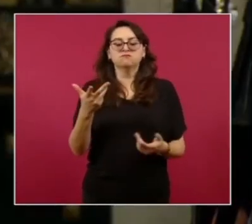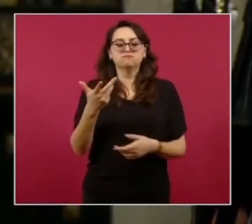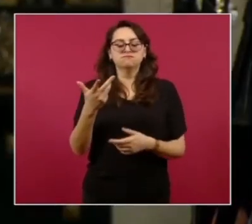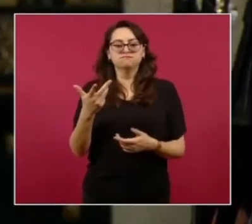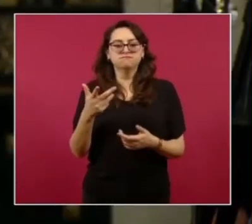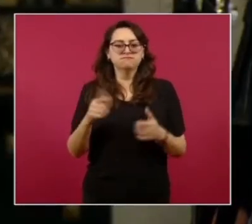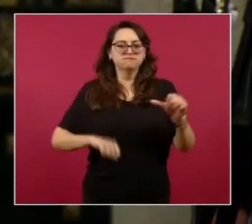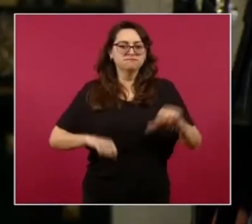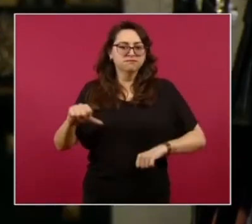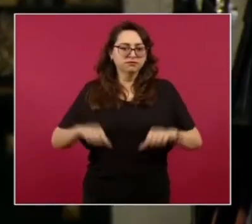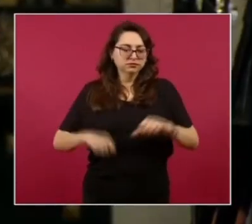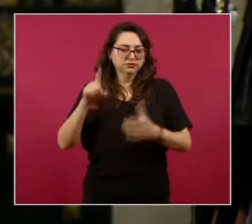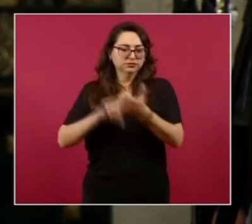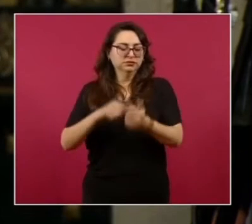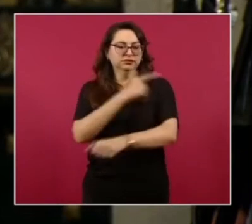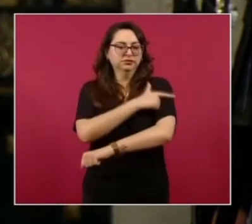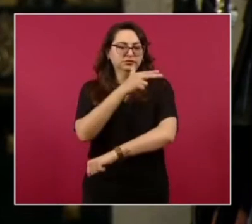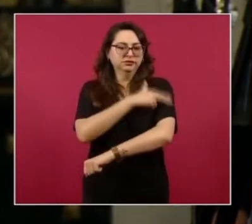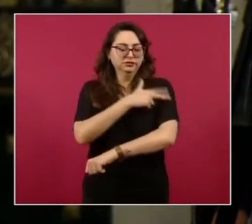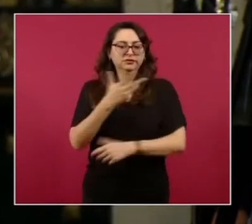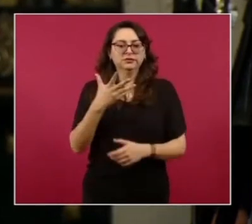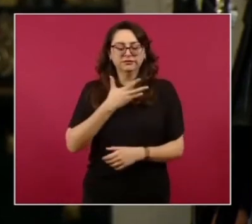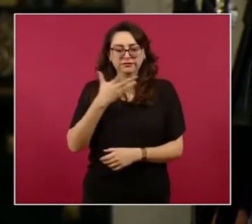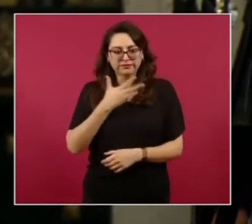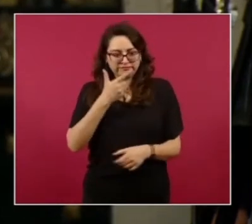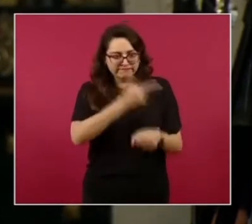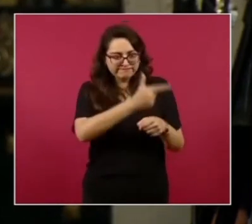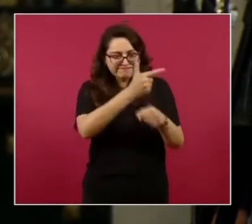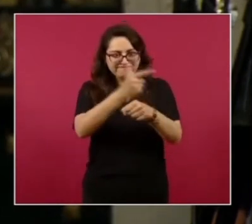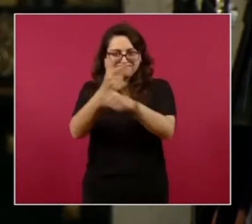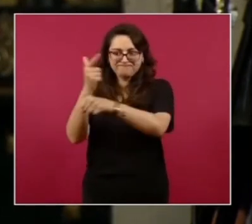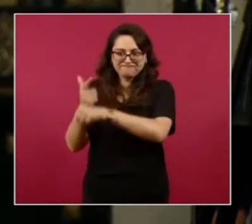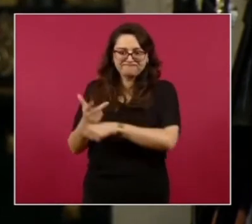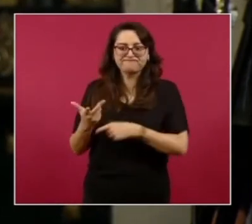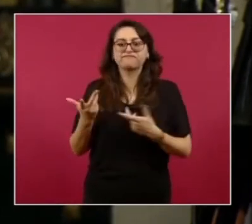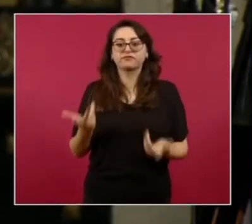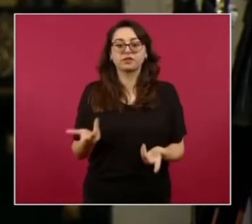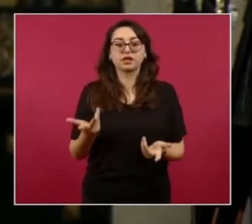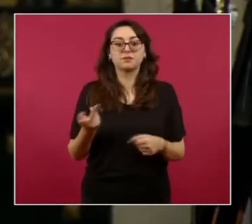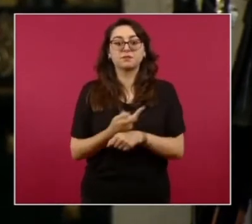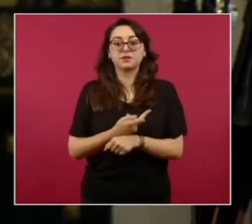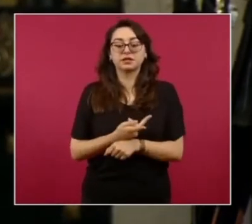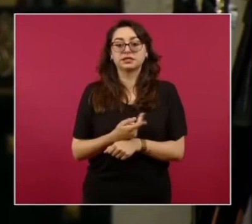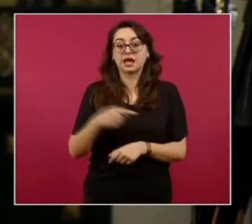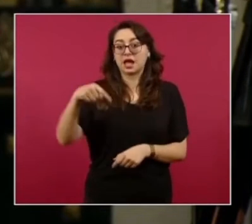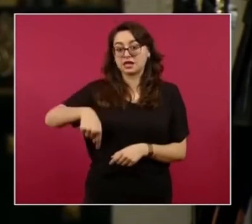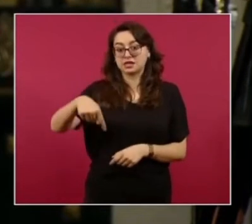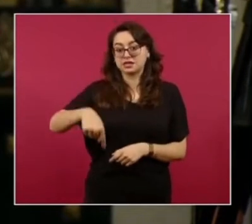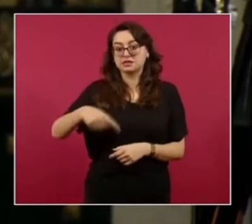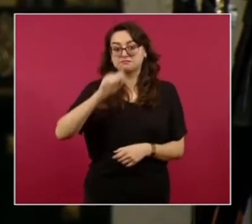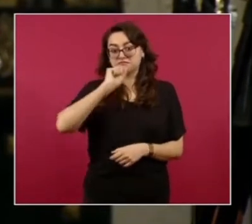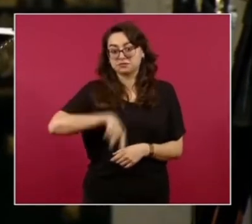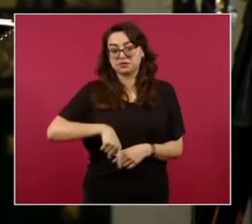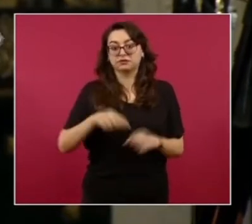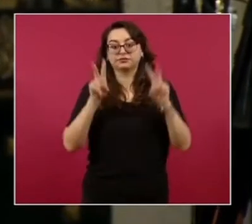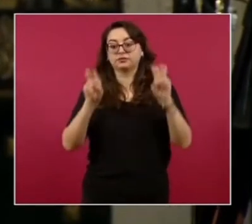Nacional De la extorsión también que se está viviendo mucho Aquí la secretaria de Seguridad, Rosa Isabel Rodríguez, incluso